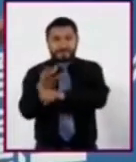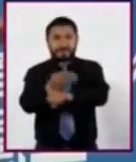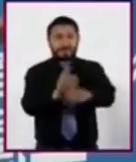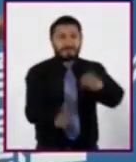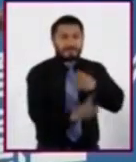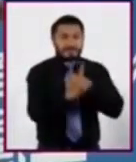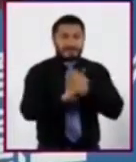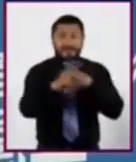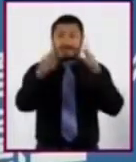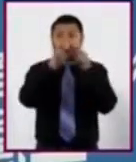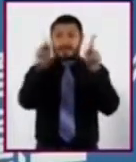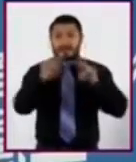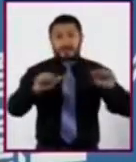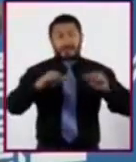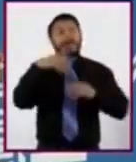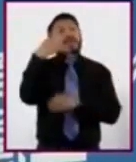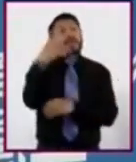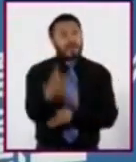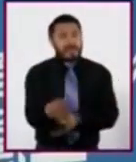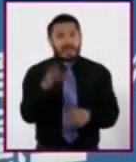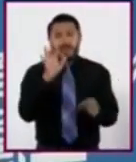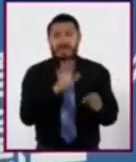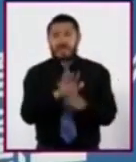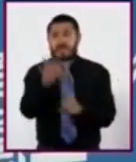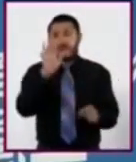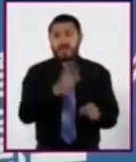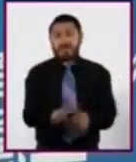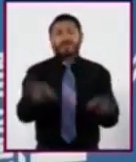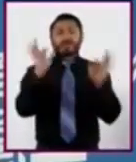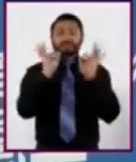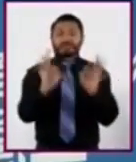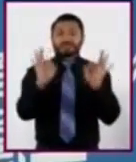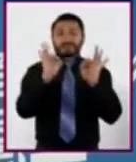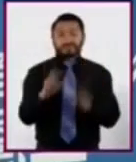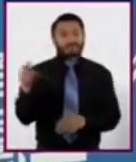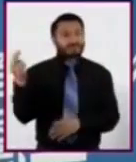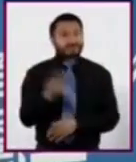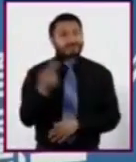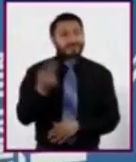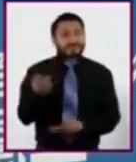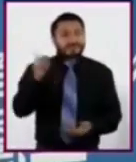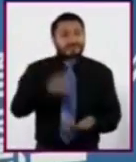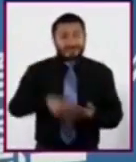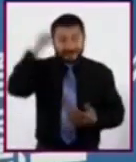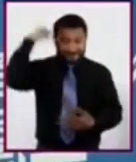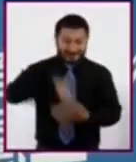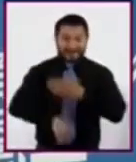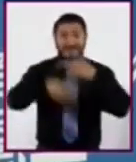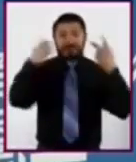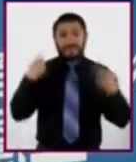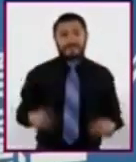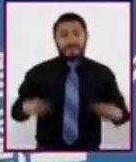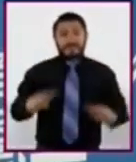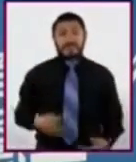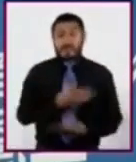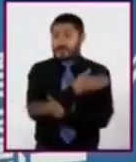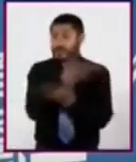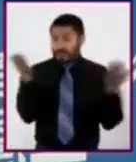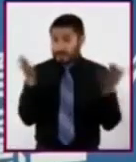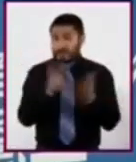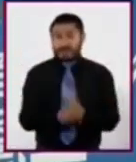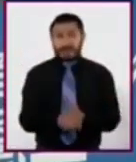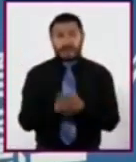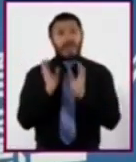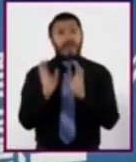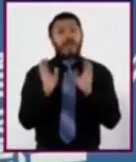conflictos y la satisfacción de las necesidades de las personas. Cuidado personal, es decir,